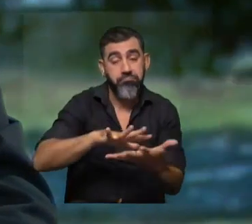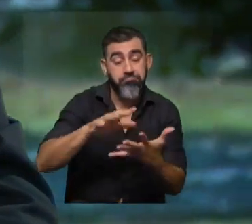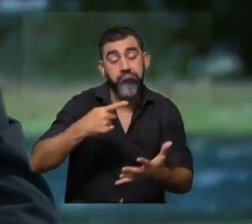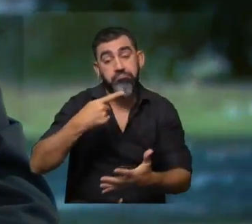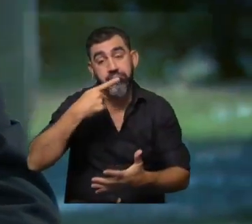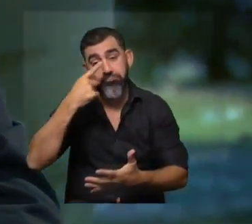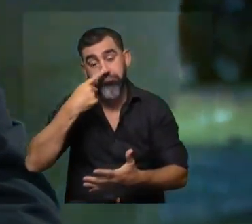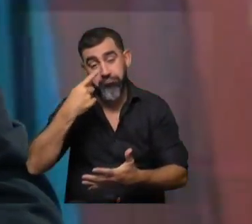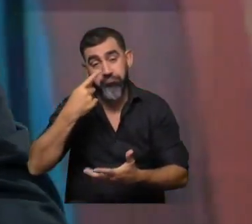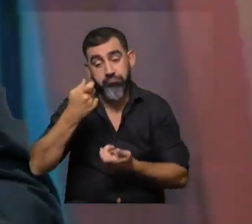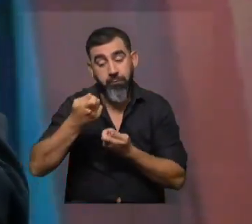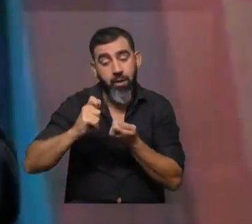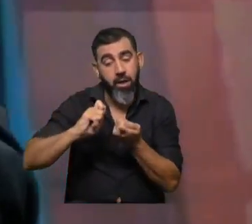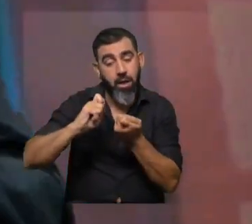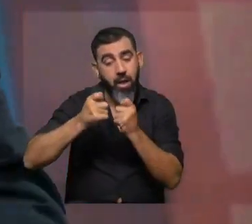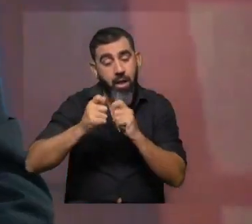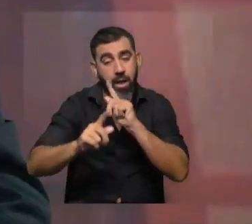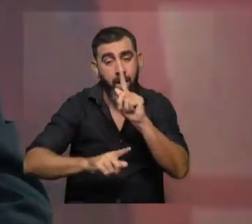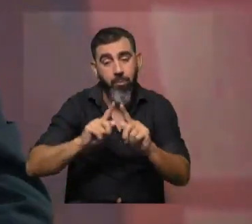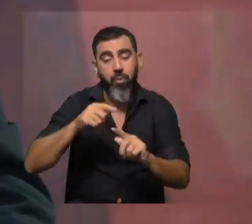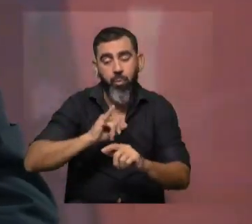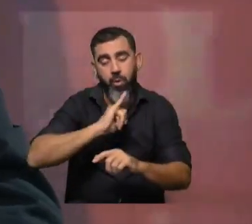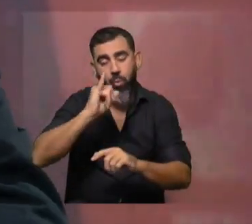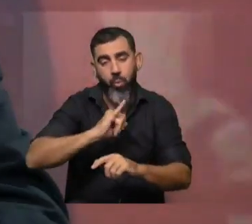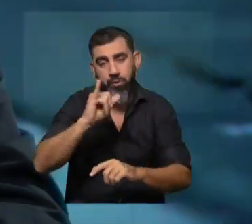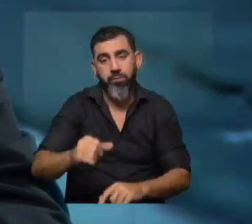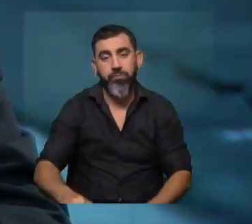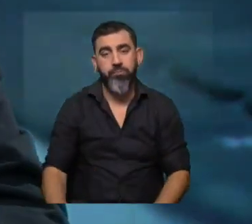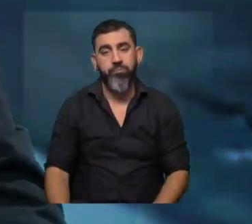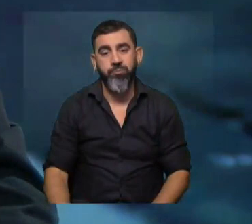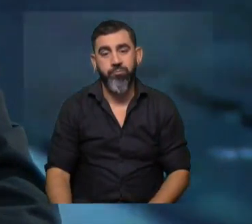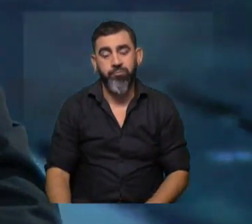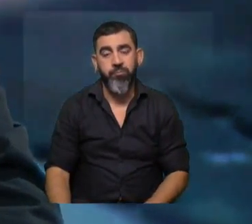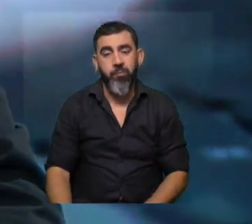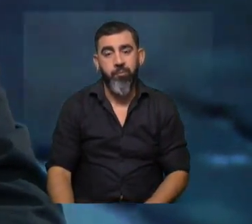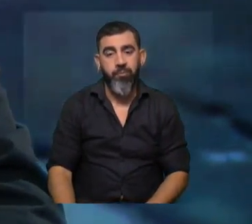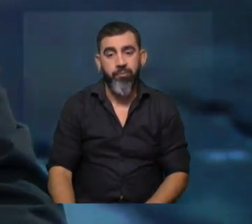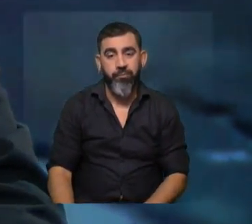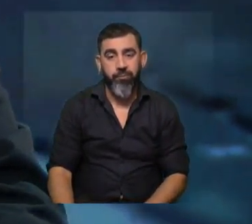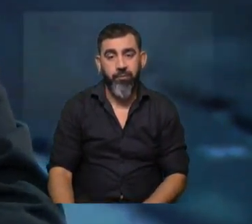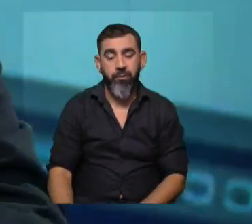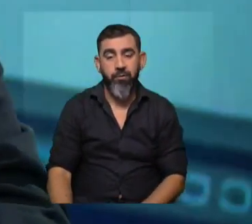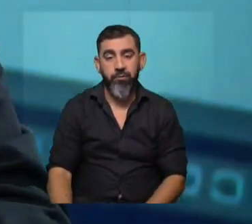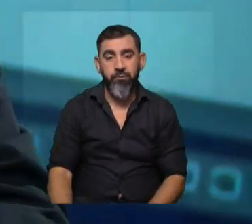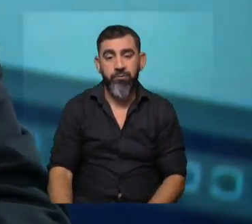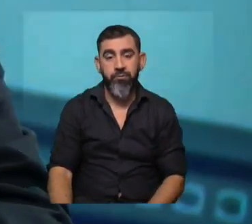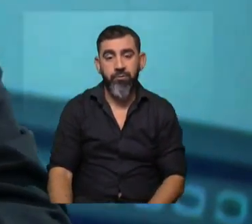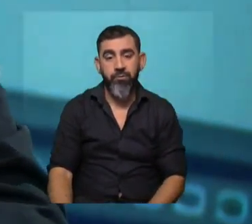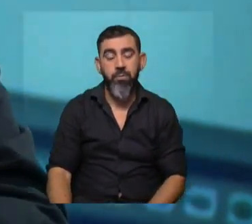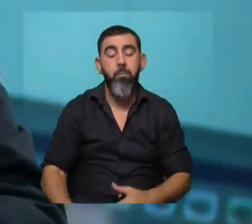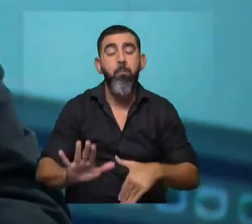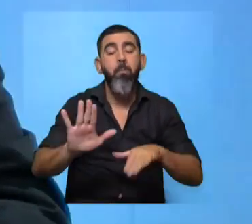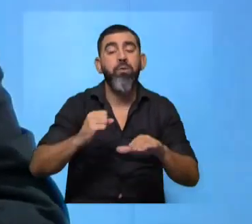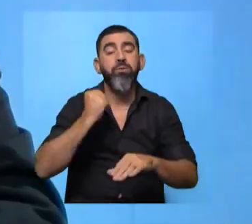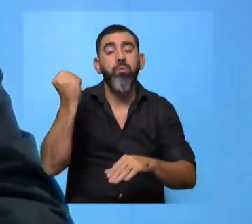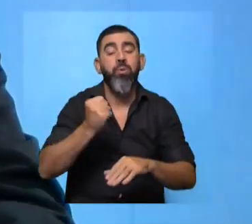hemos implementado algunos cambios que ahora después hablaremos en la interna, pero lo más relevante